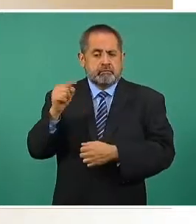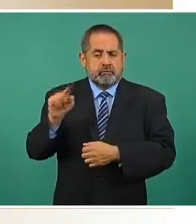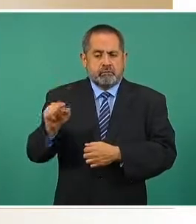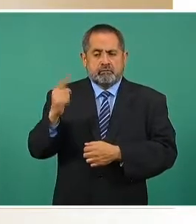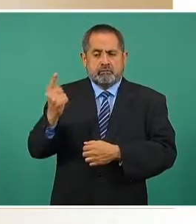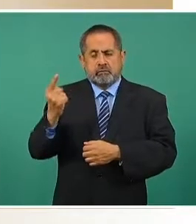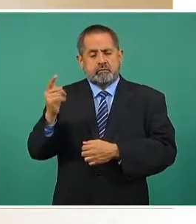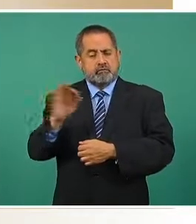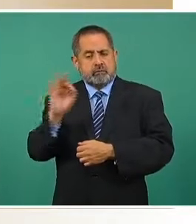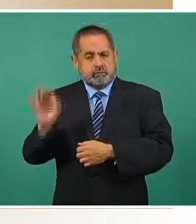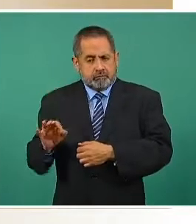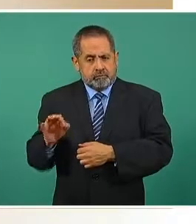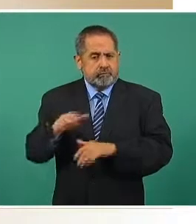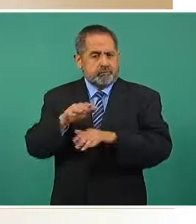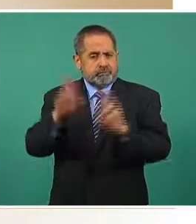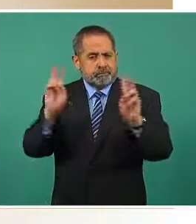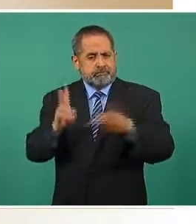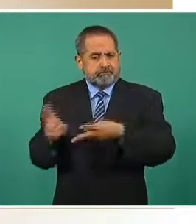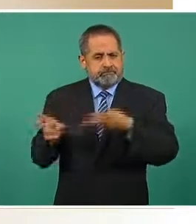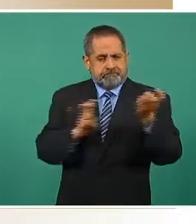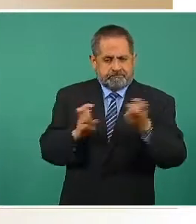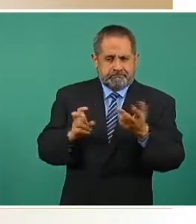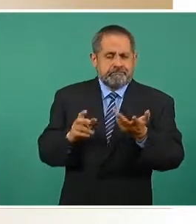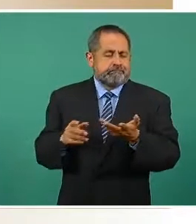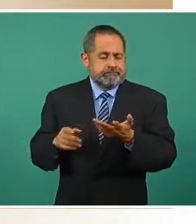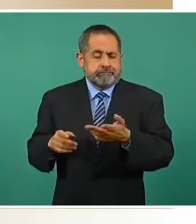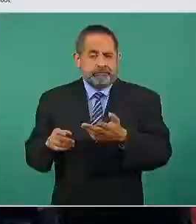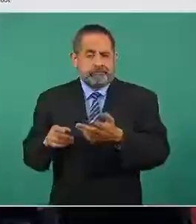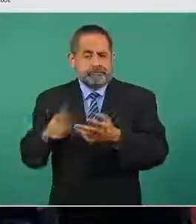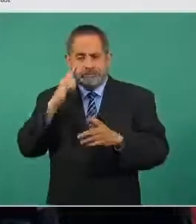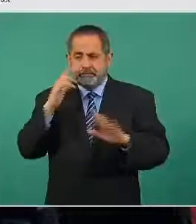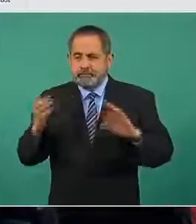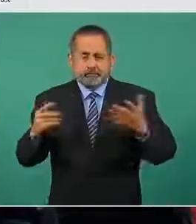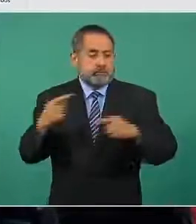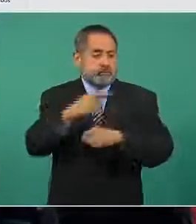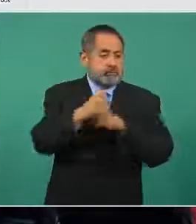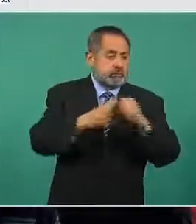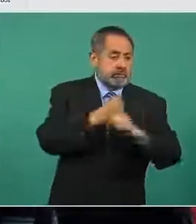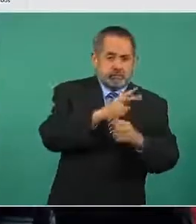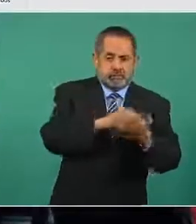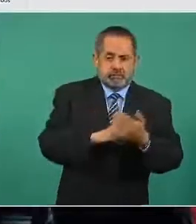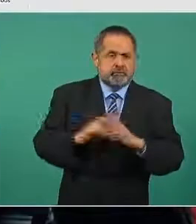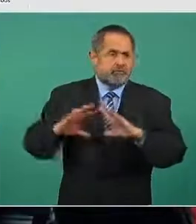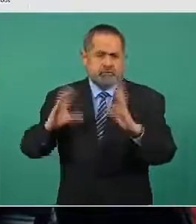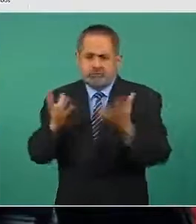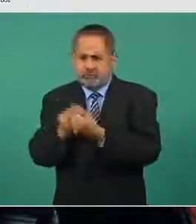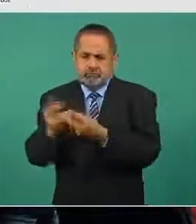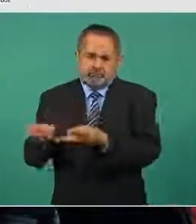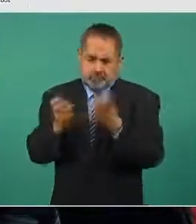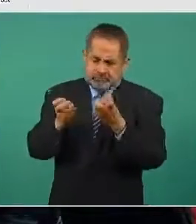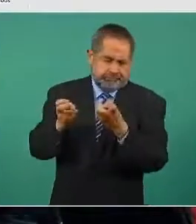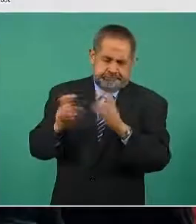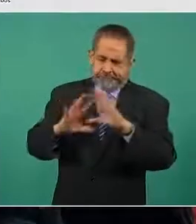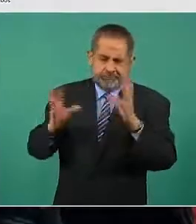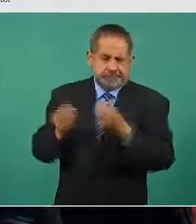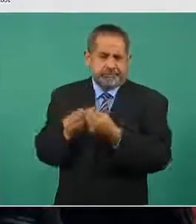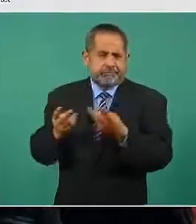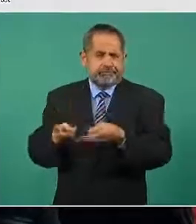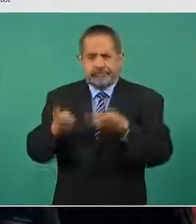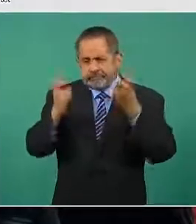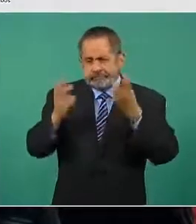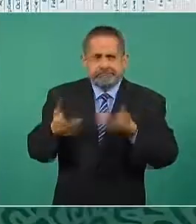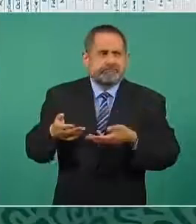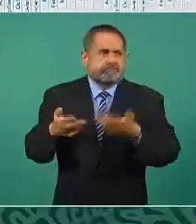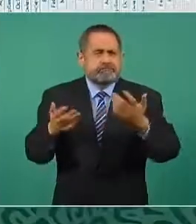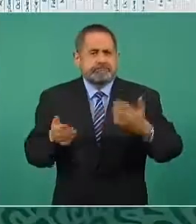uno en este delito respecto al mismo periodo del dos mil hablo de todos los robos en total del tipo de